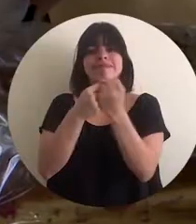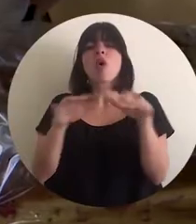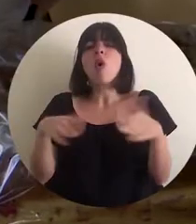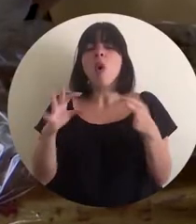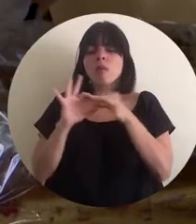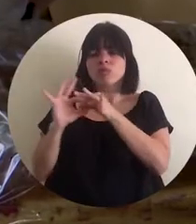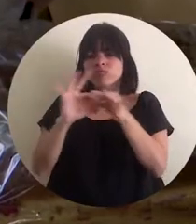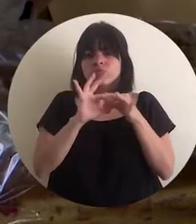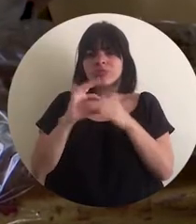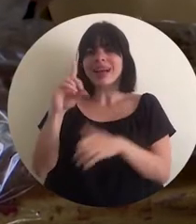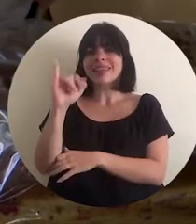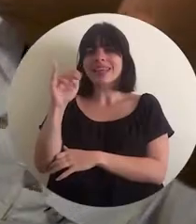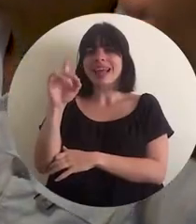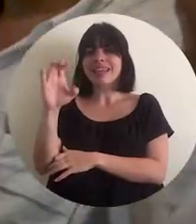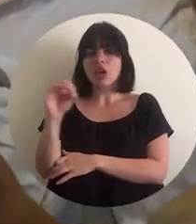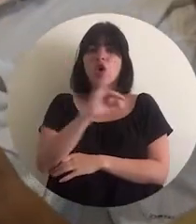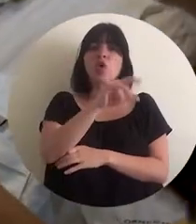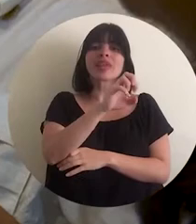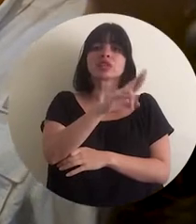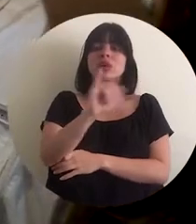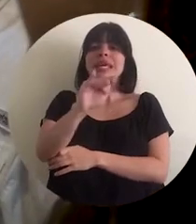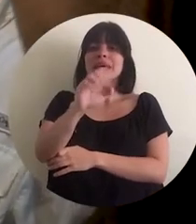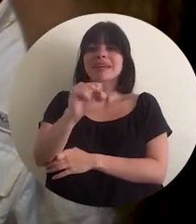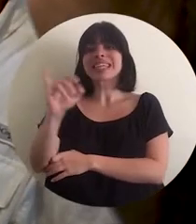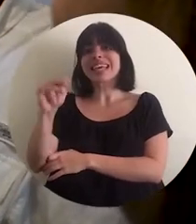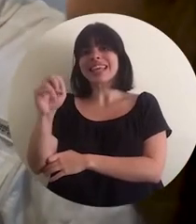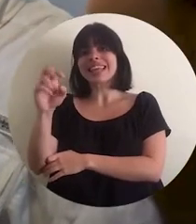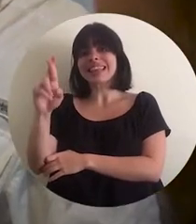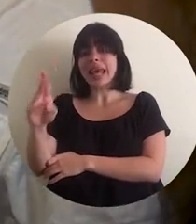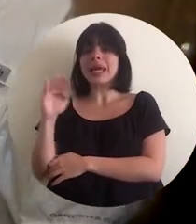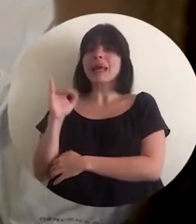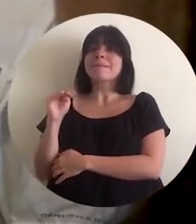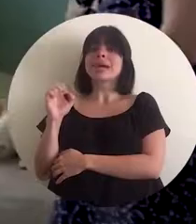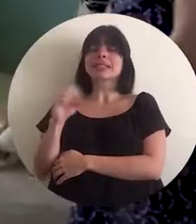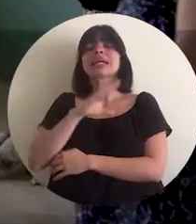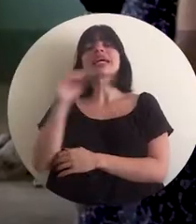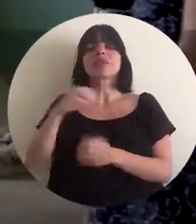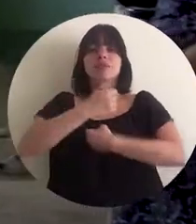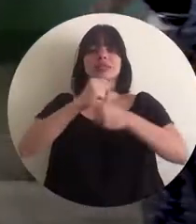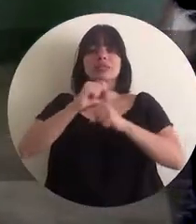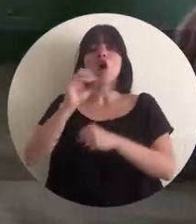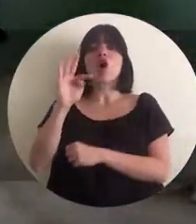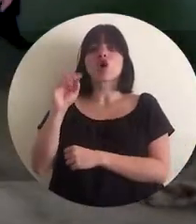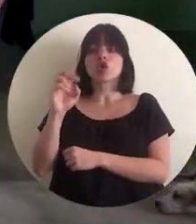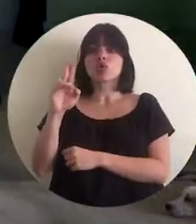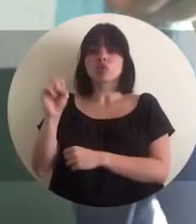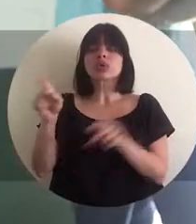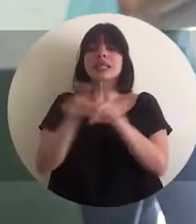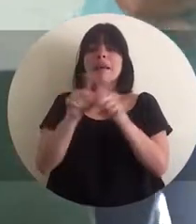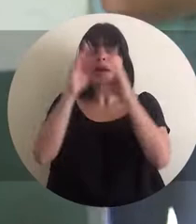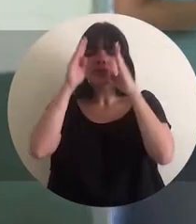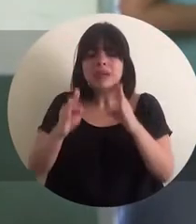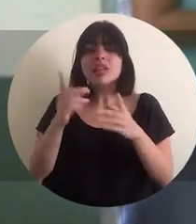coordinación y articulación de Dinadeco, Jude Sur, Imas, Inder, MAC y Municipalidad de Cotobrús. Le dimos atención y seguimiento a los